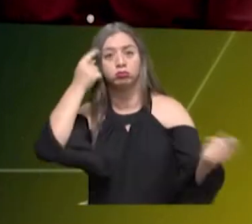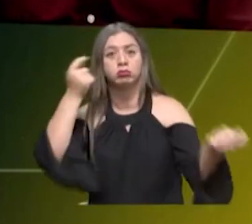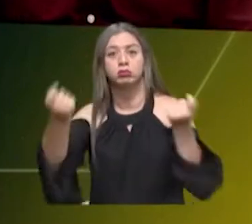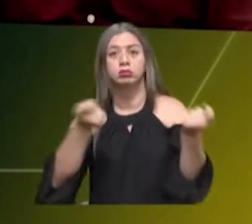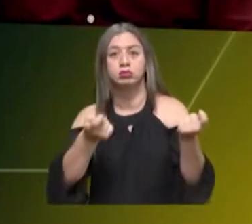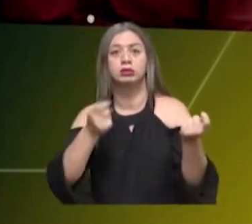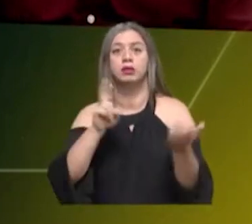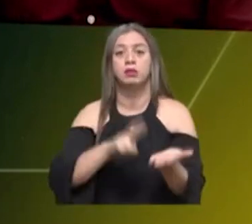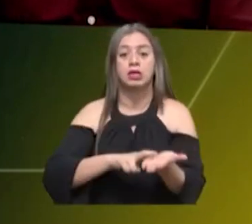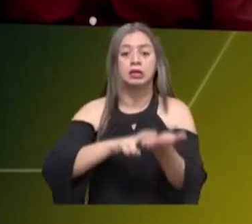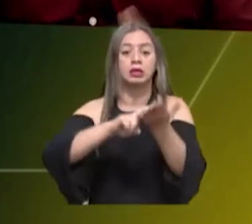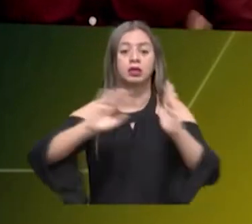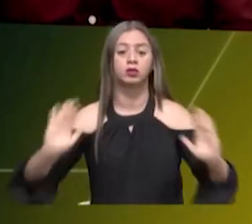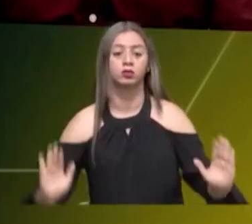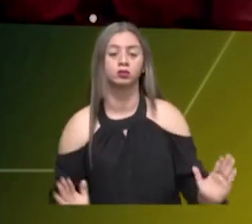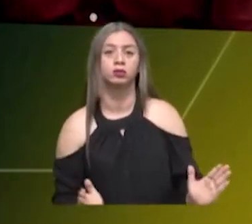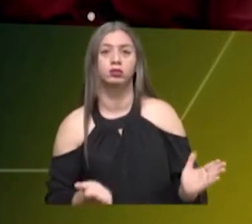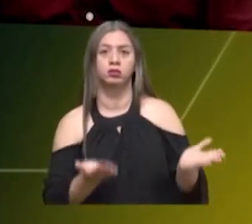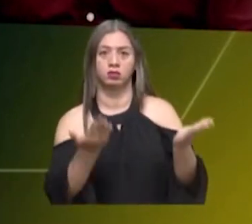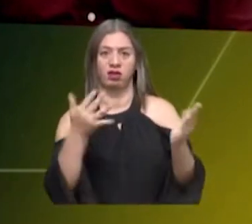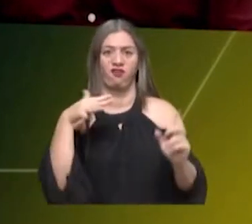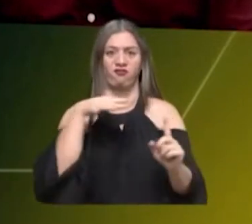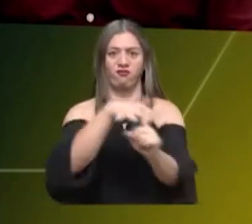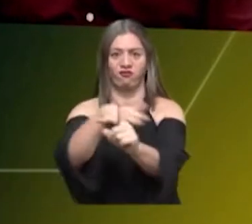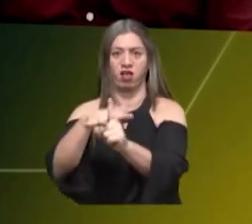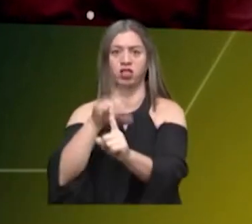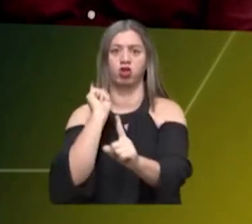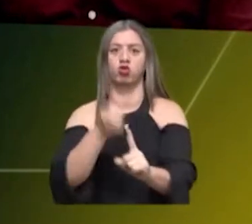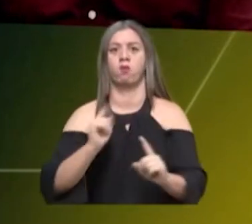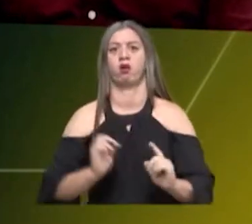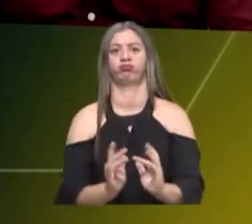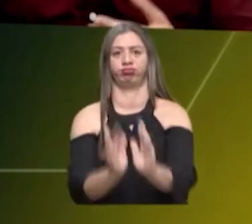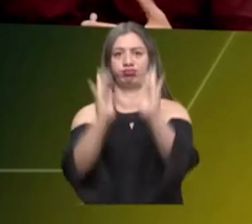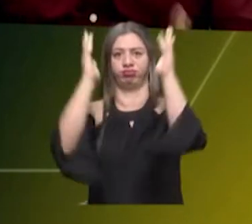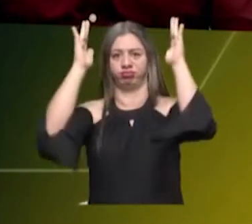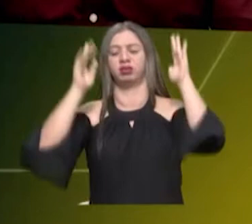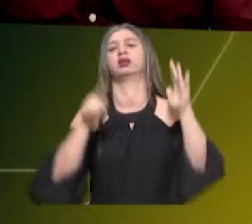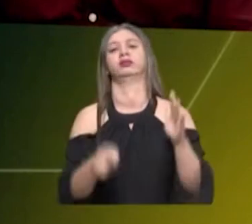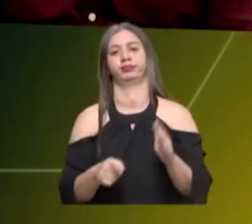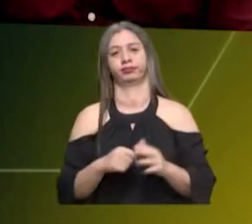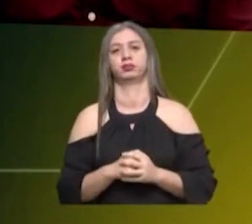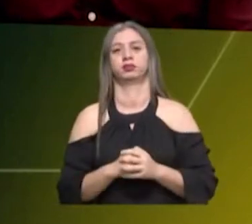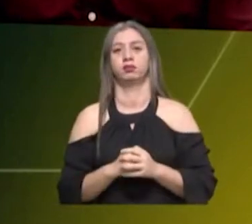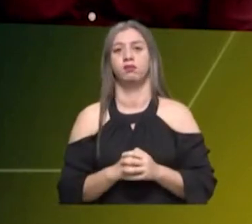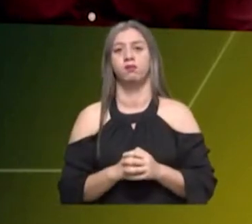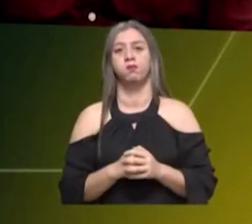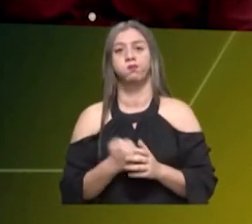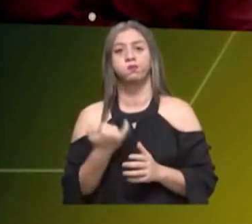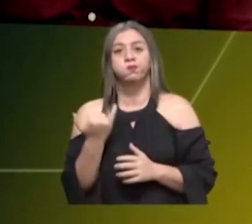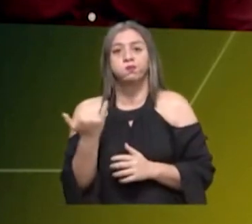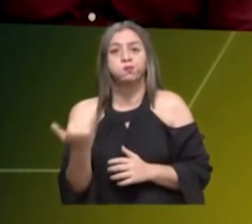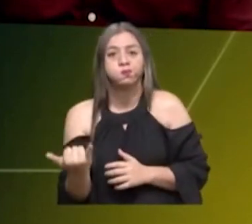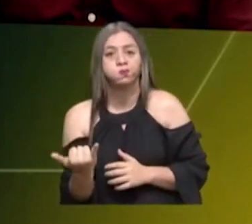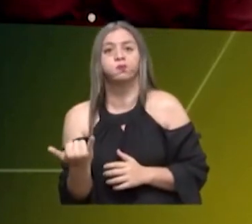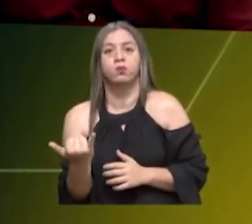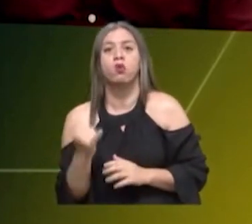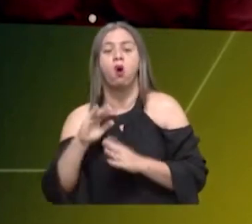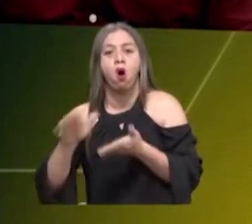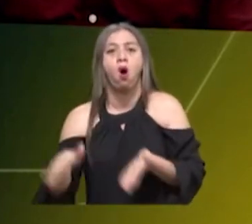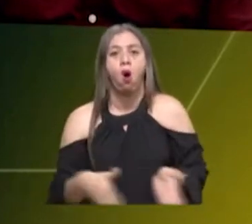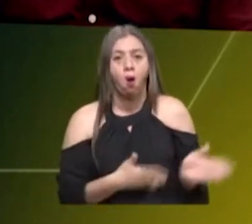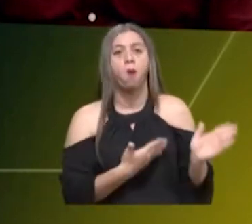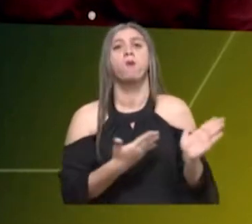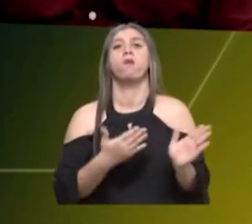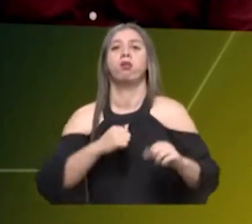recuperar algunas áreas que han sido afectadas por incendios. También tenemos al interior de nuestro Plan de Acción una